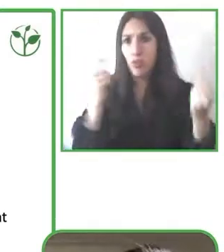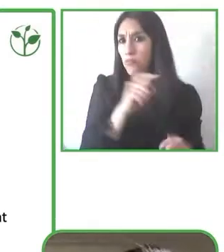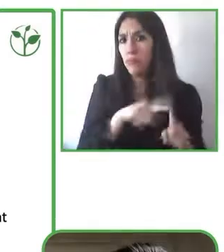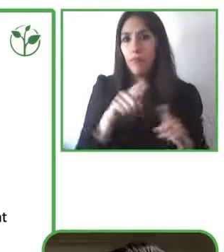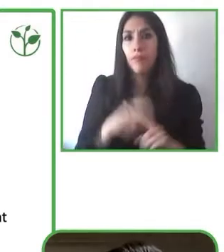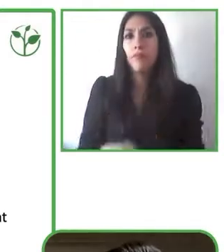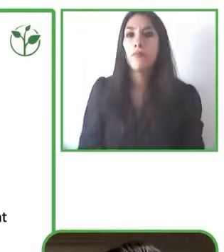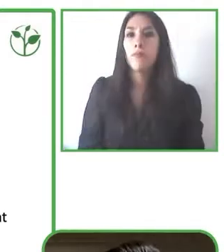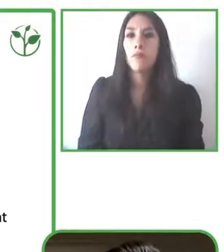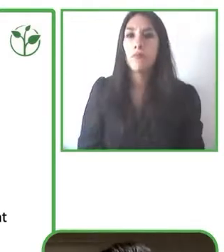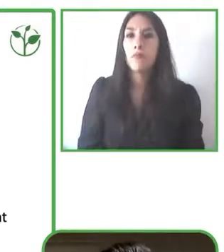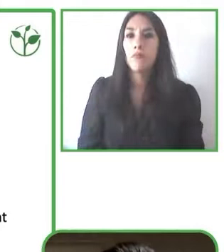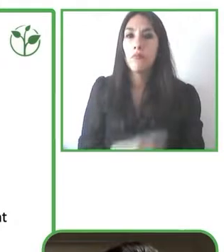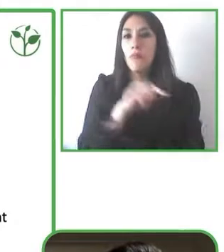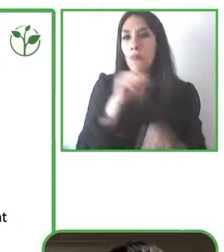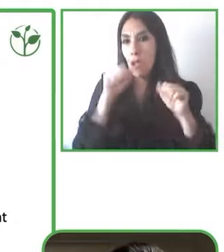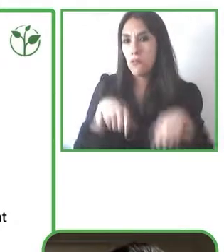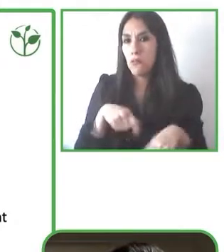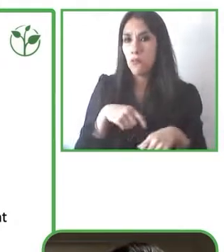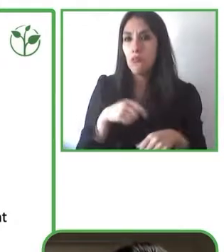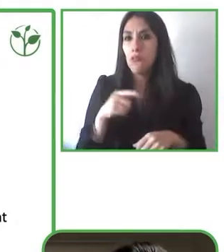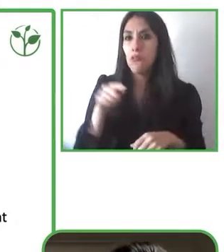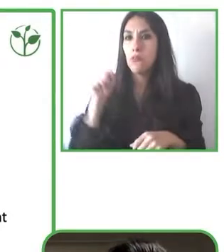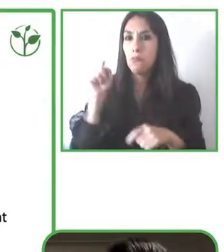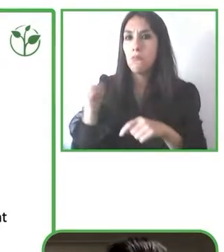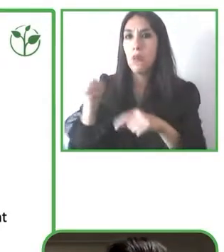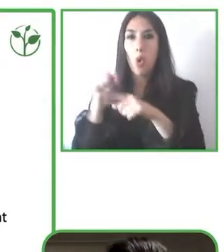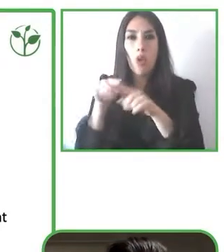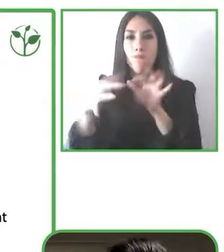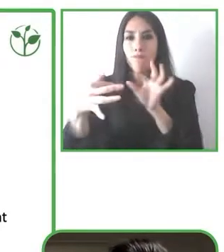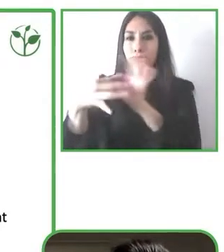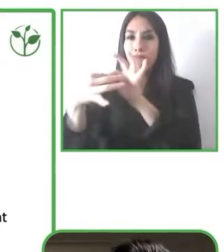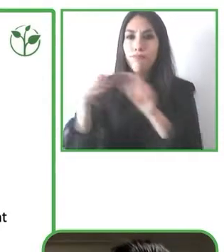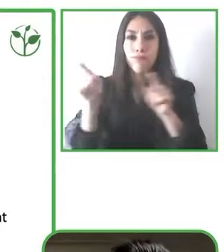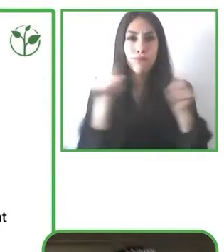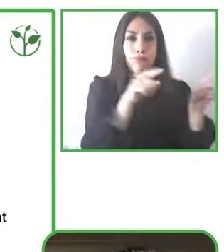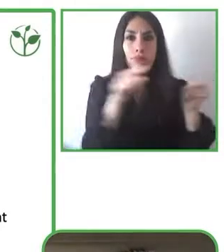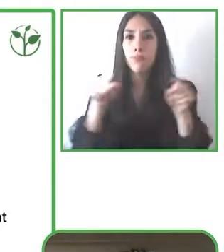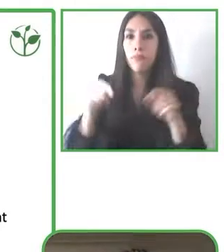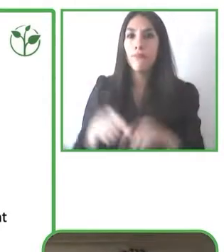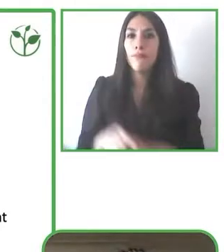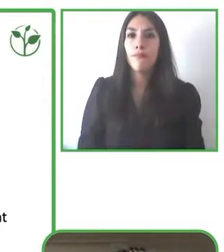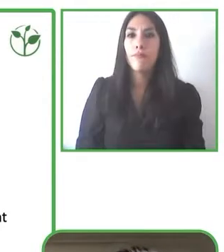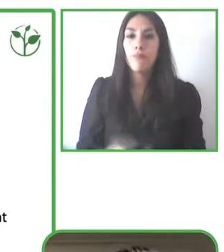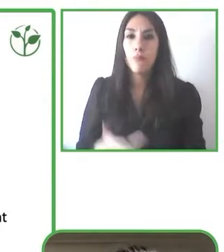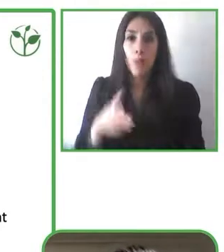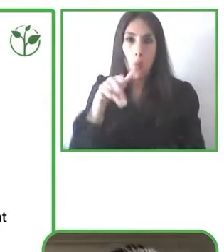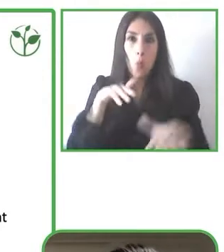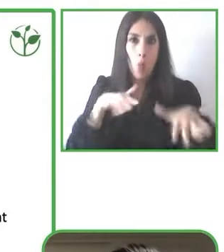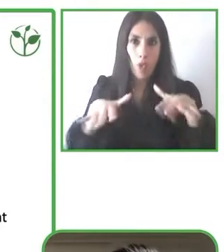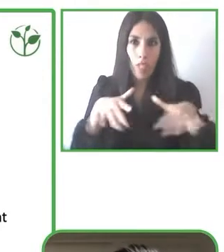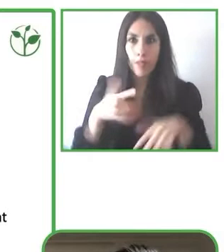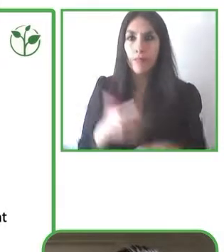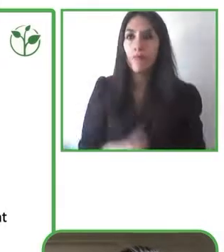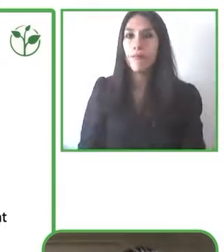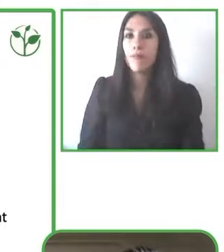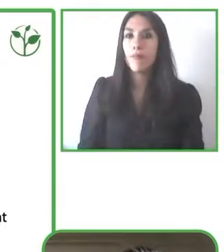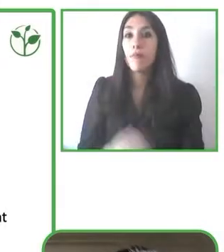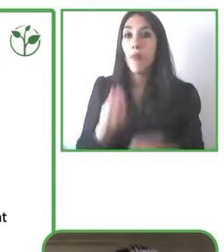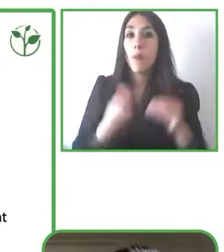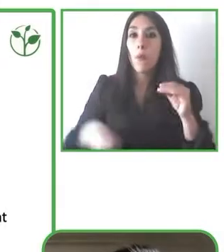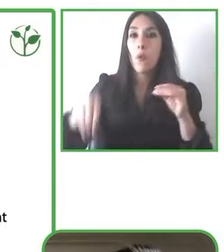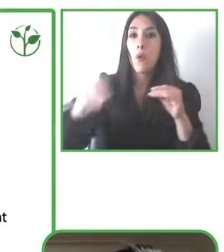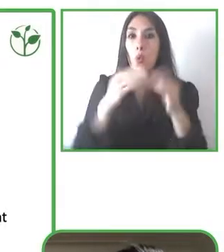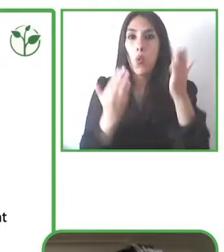desarrollando múltiples cosas. La última o la más reciente que vamos a lanzar pronto también es una reconexión de voz fuera de